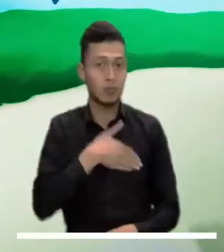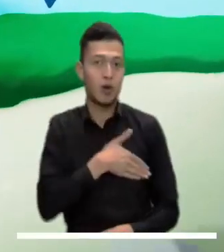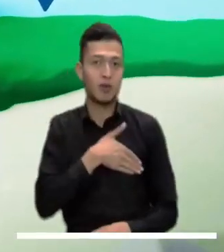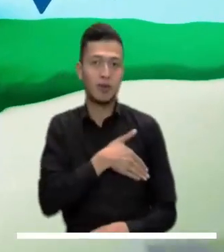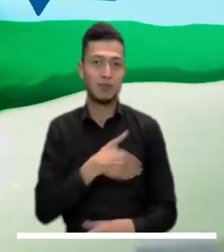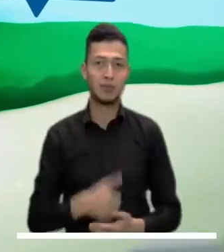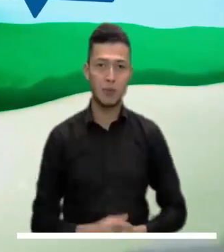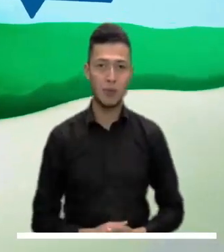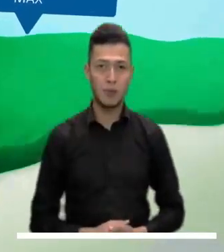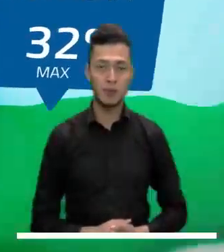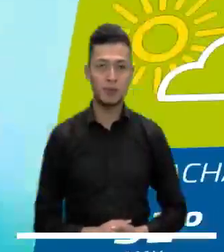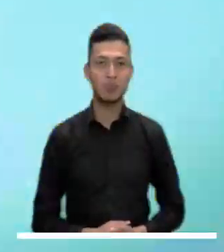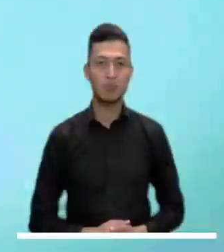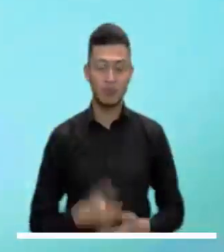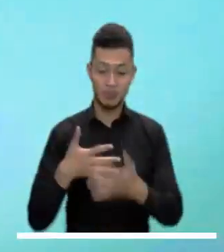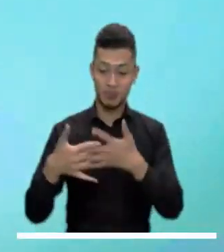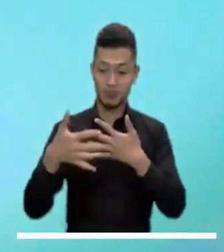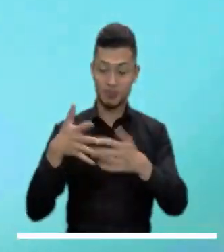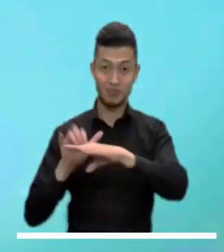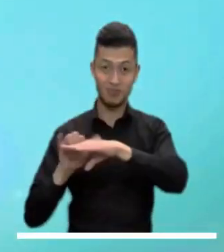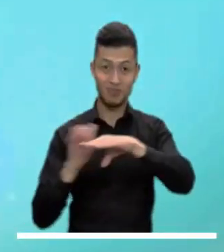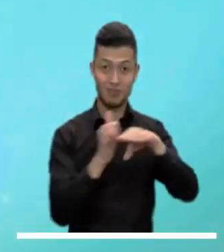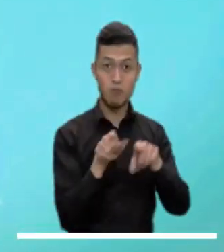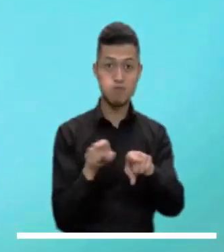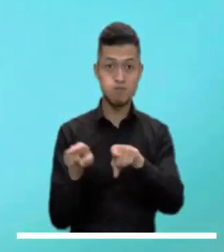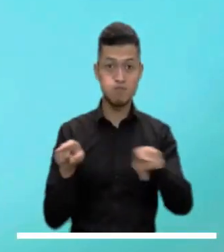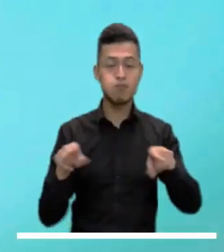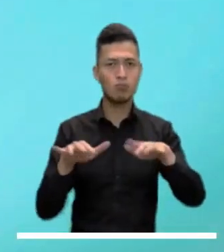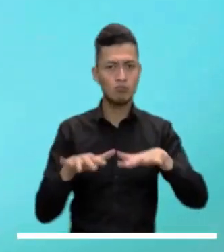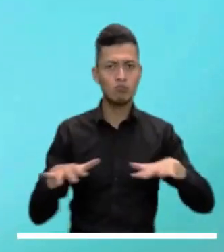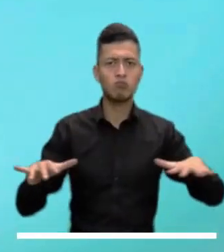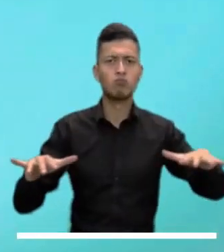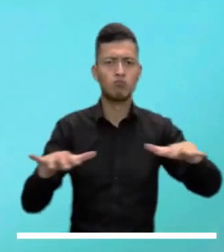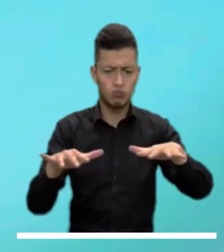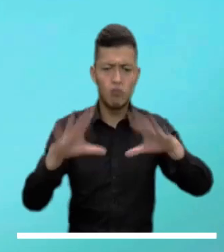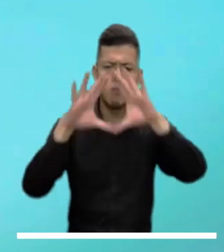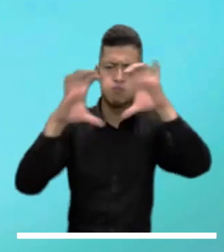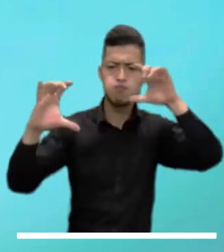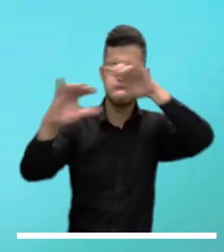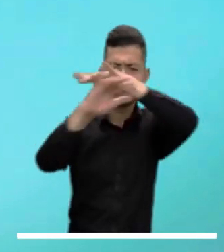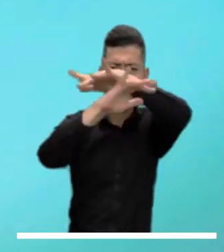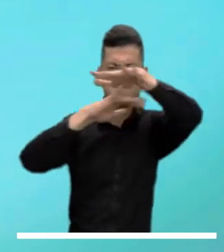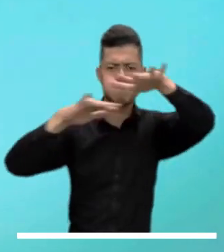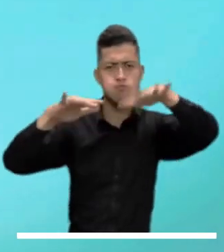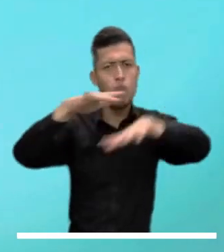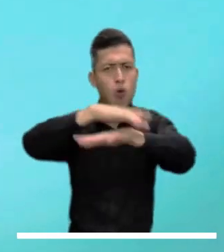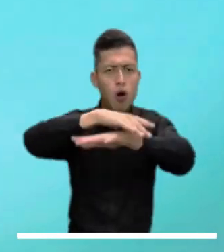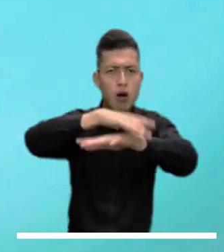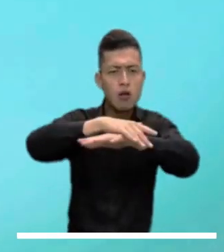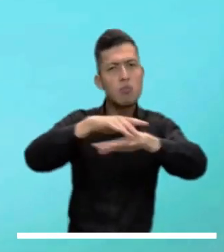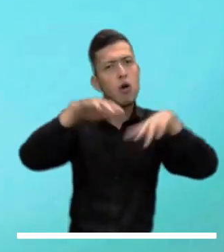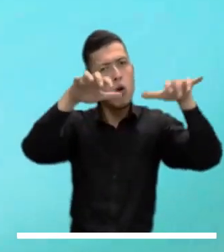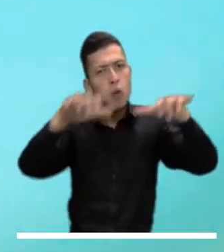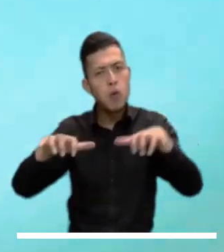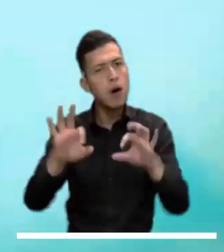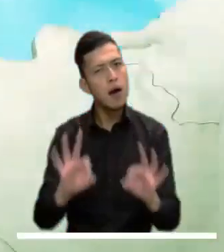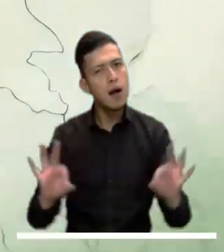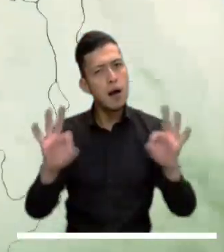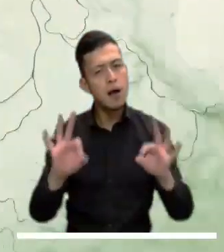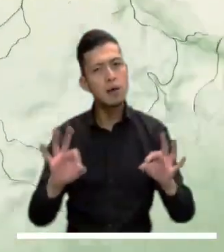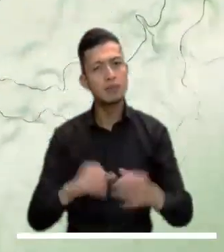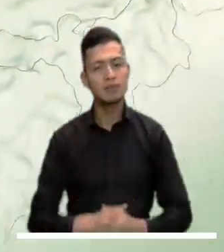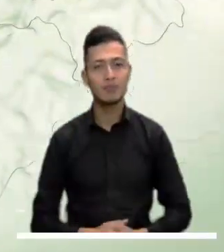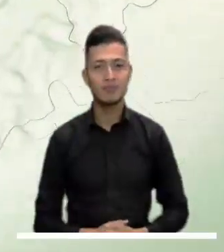Por su parte, el archipiélago de San Andrés y Providencia estará seminublado durante la tarde y no se esperan lluvias durante la jornada.